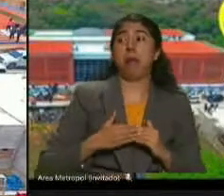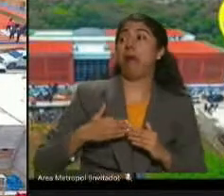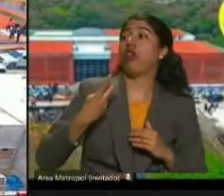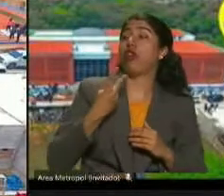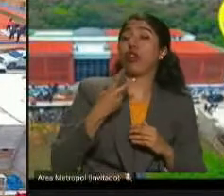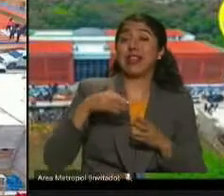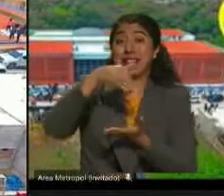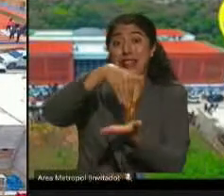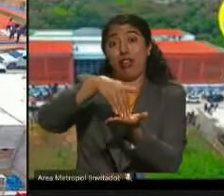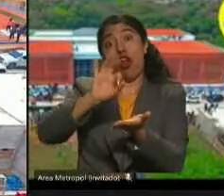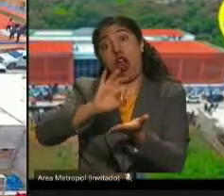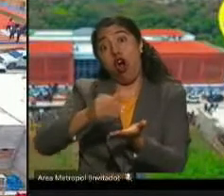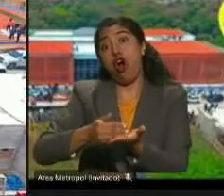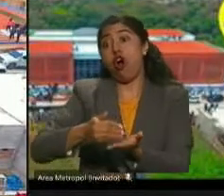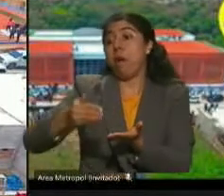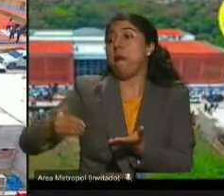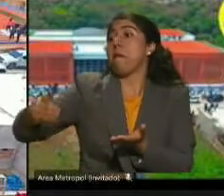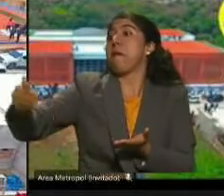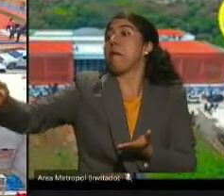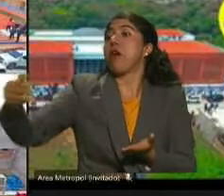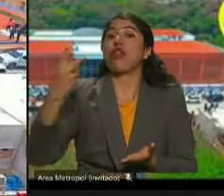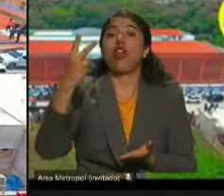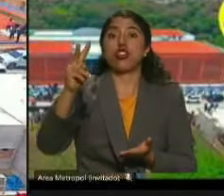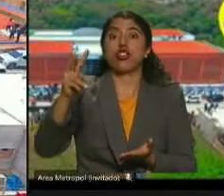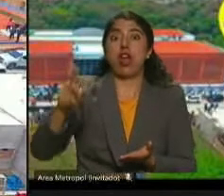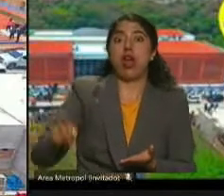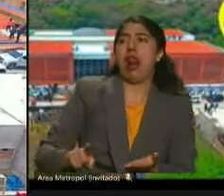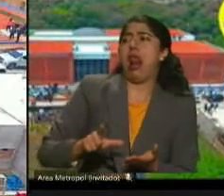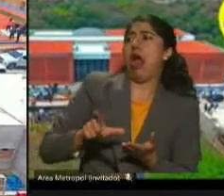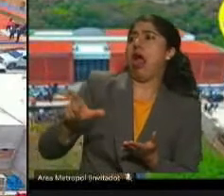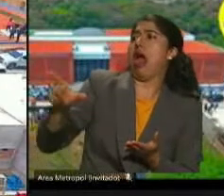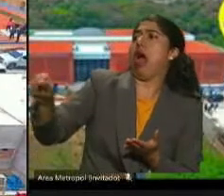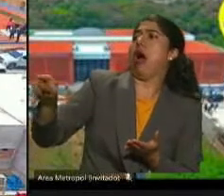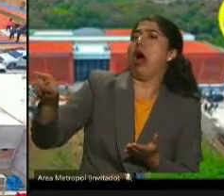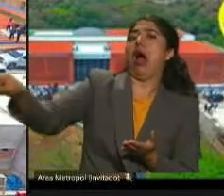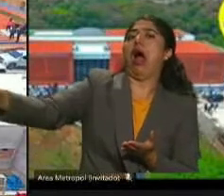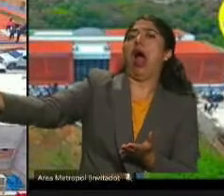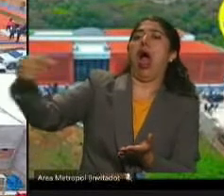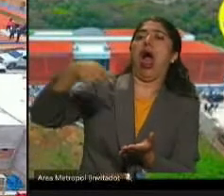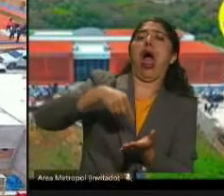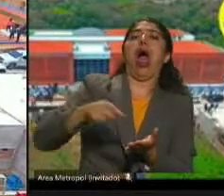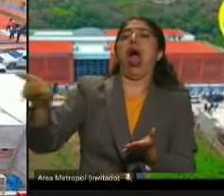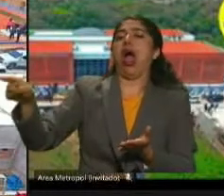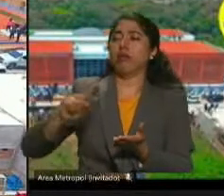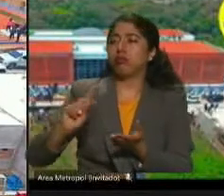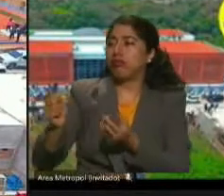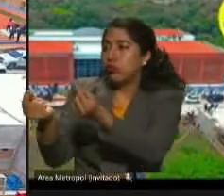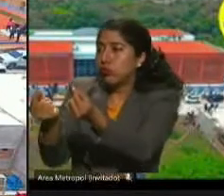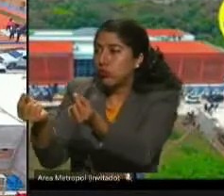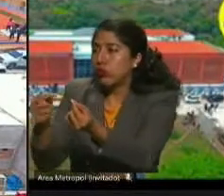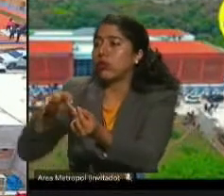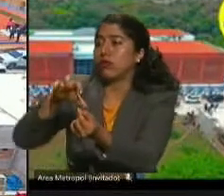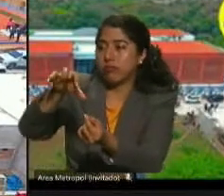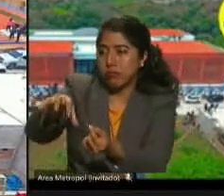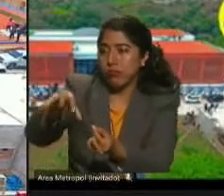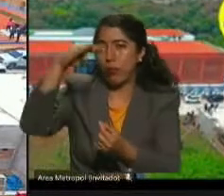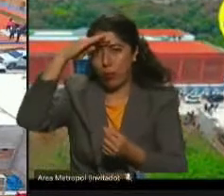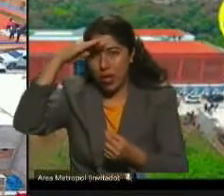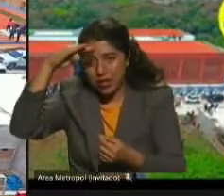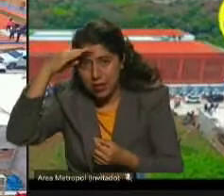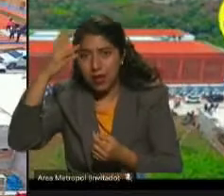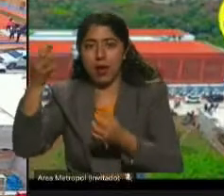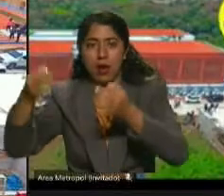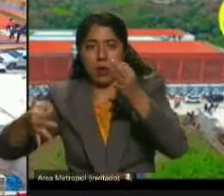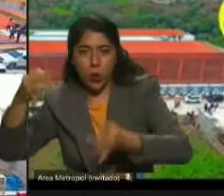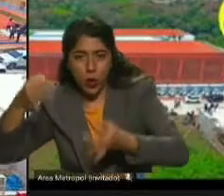Aguanillos en estas 38.000 hectáreas y tenemos de los 15 distritos, tres distritos rurales que concentran